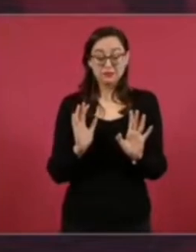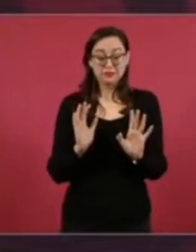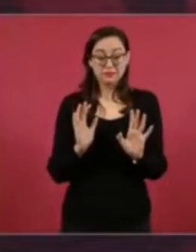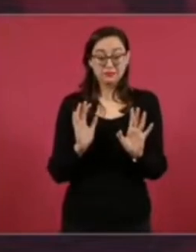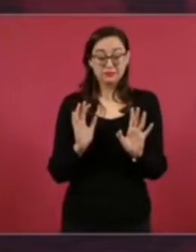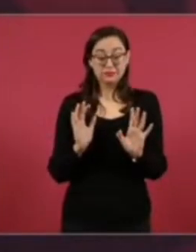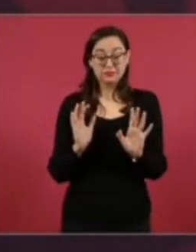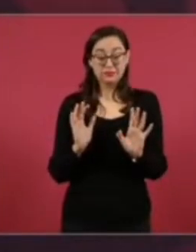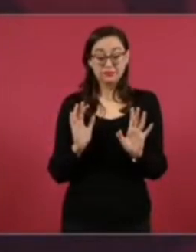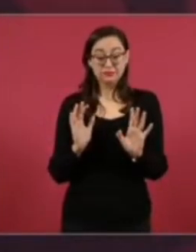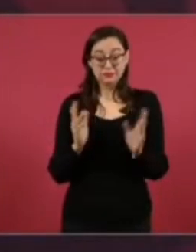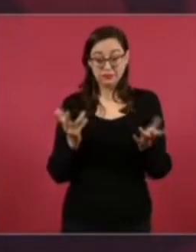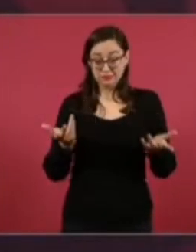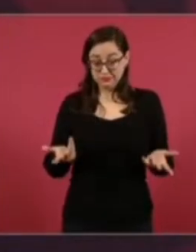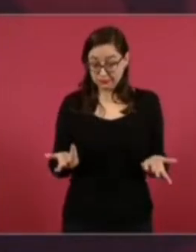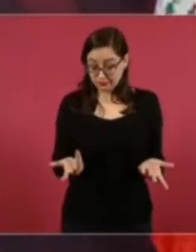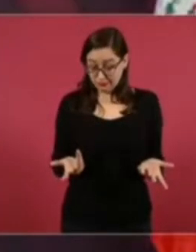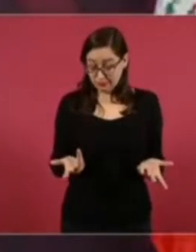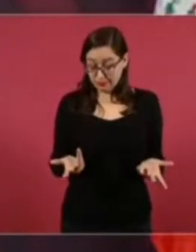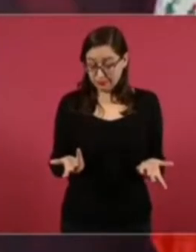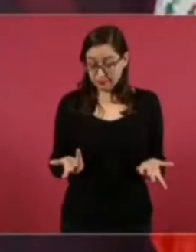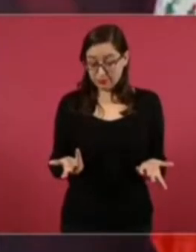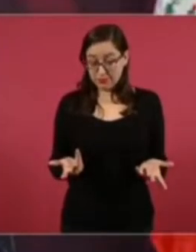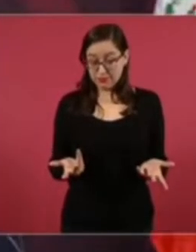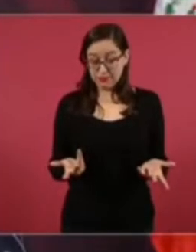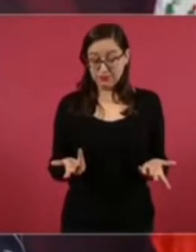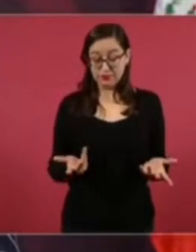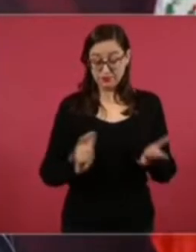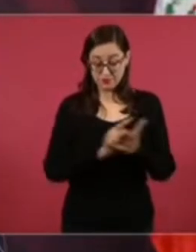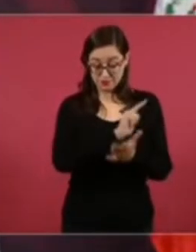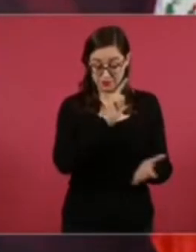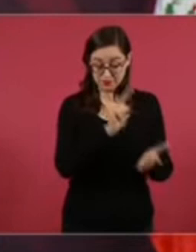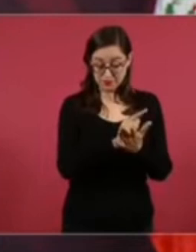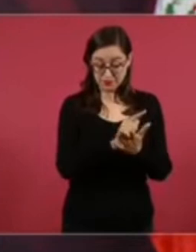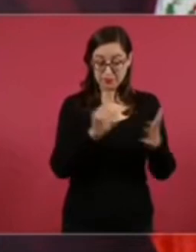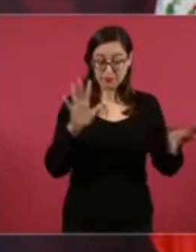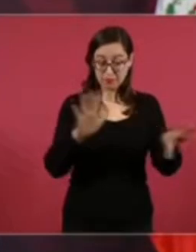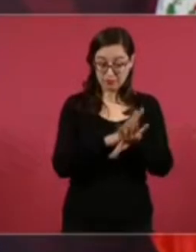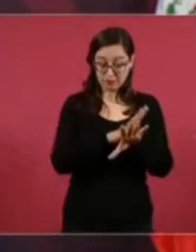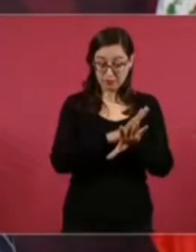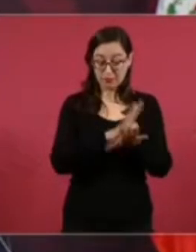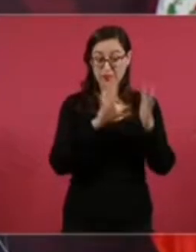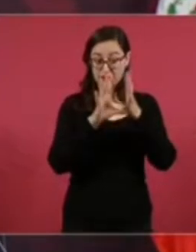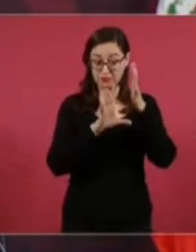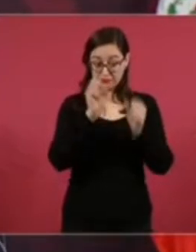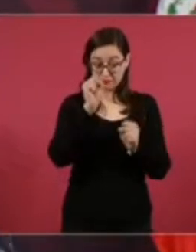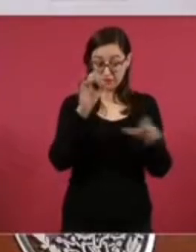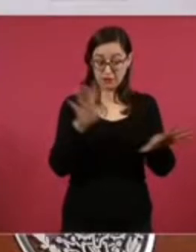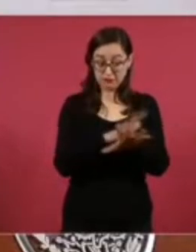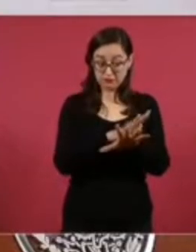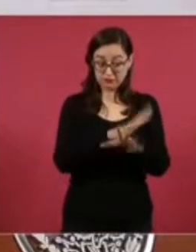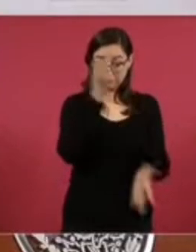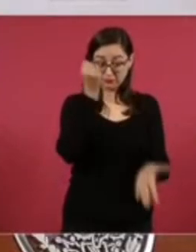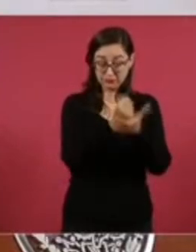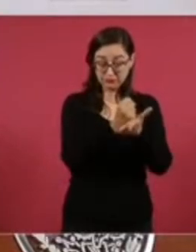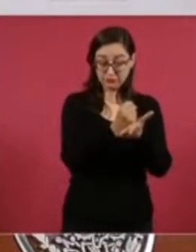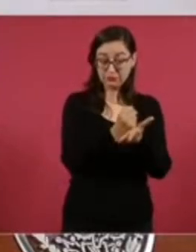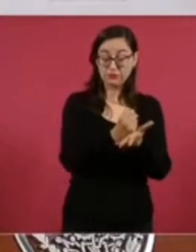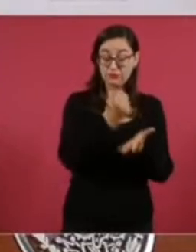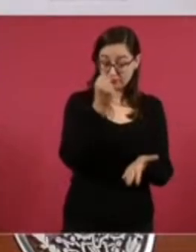la aprobación de una reforma tiene que ver